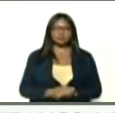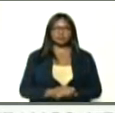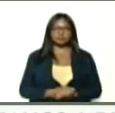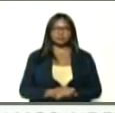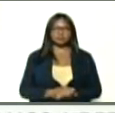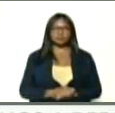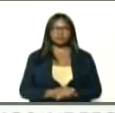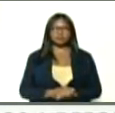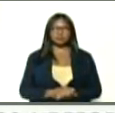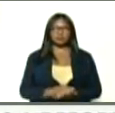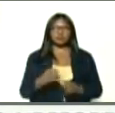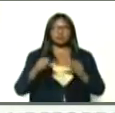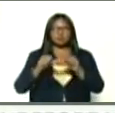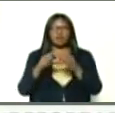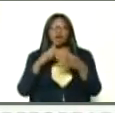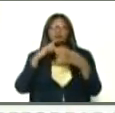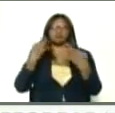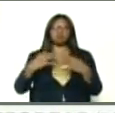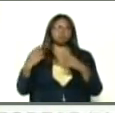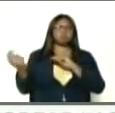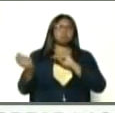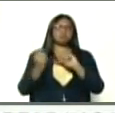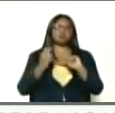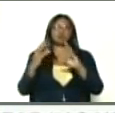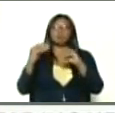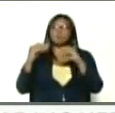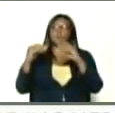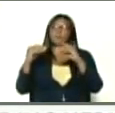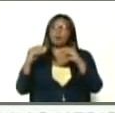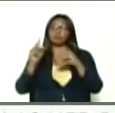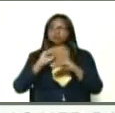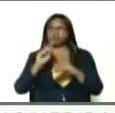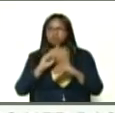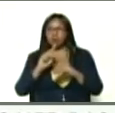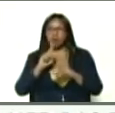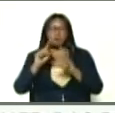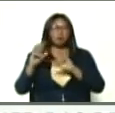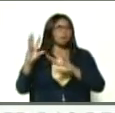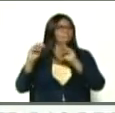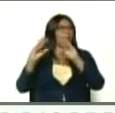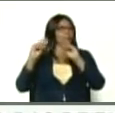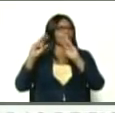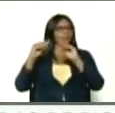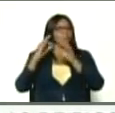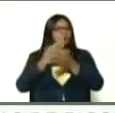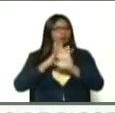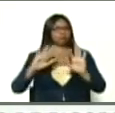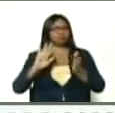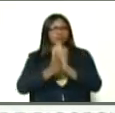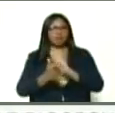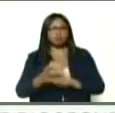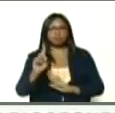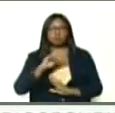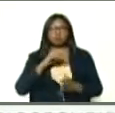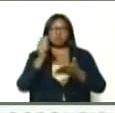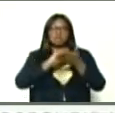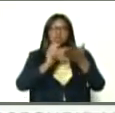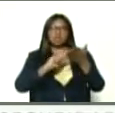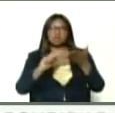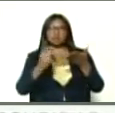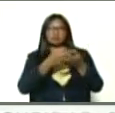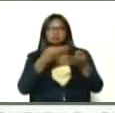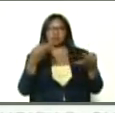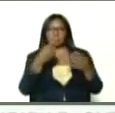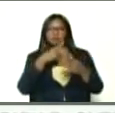que no se quede, en simple discurso, alguna gente, se queda, en simple discurso, y escriben, tremendos